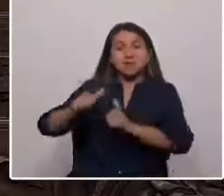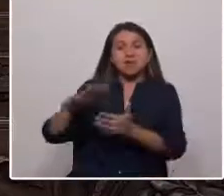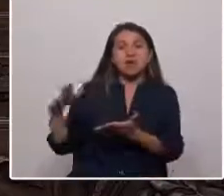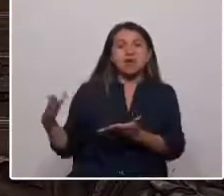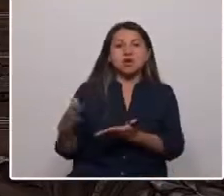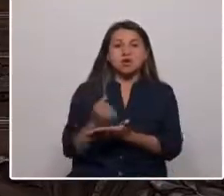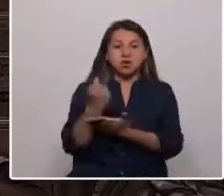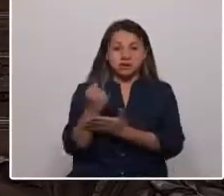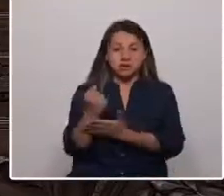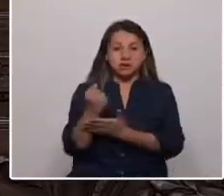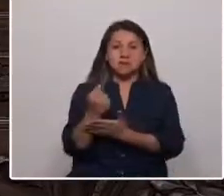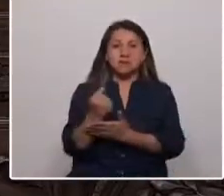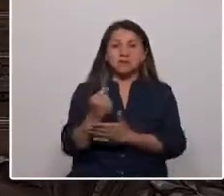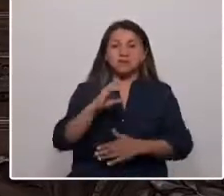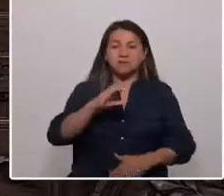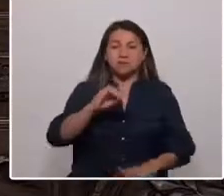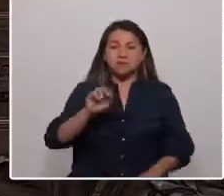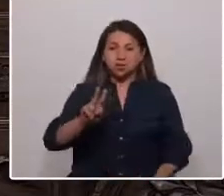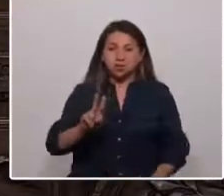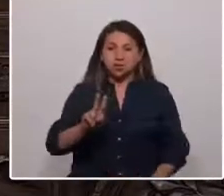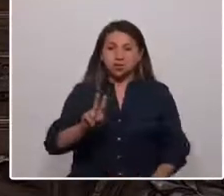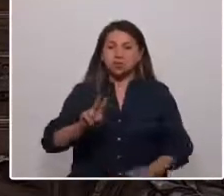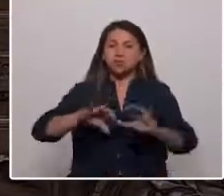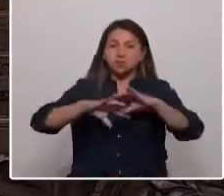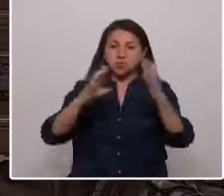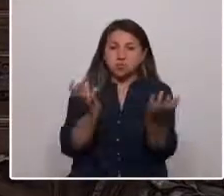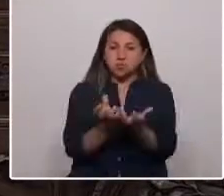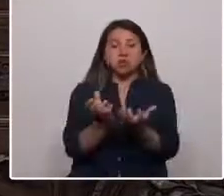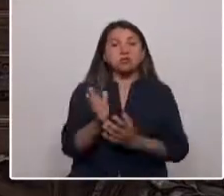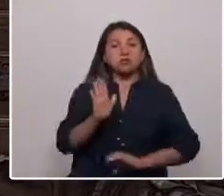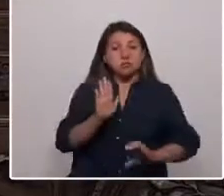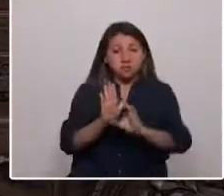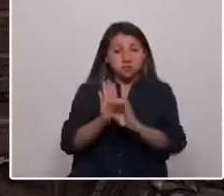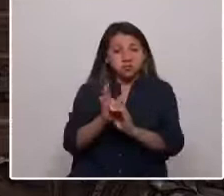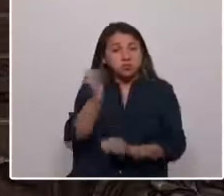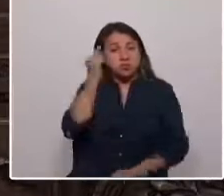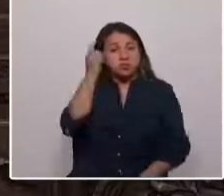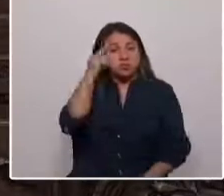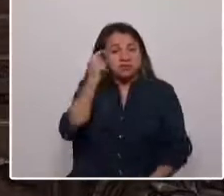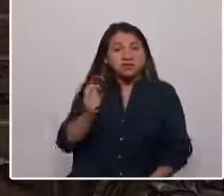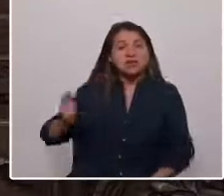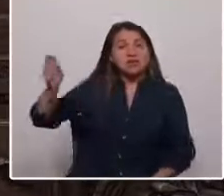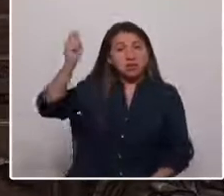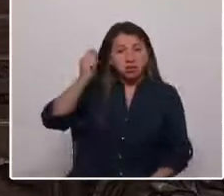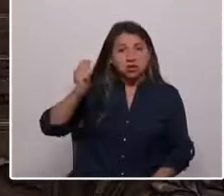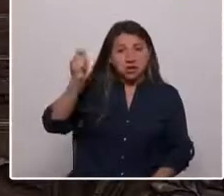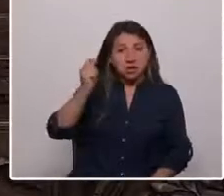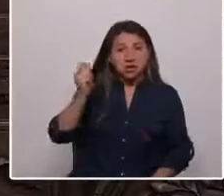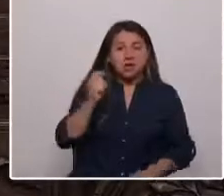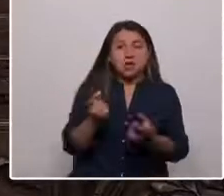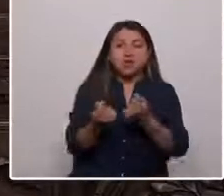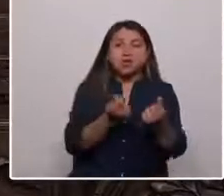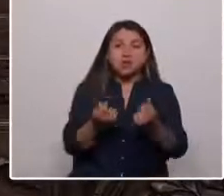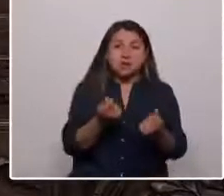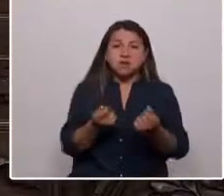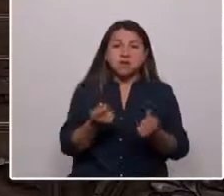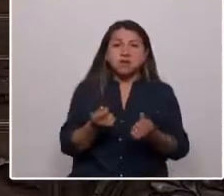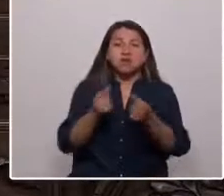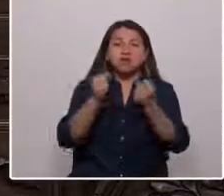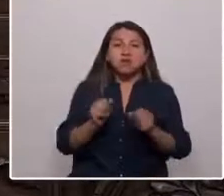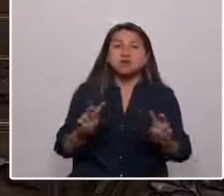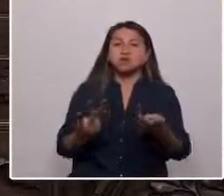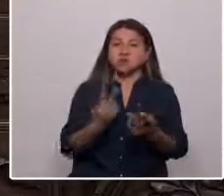carbono-neutralidad a nivel global. Una constitución que entienda que la teoría del decrecimiento y la economía de la subsistencia,